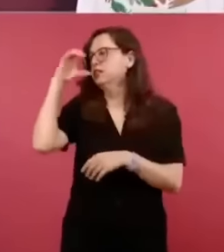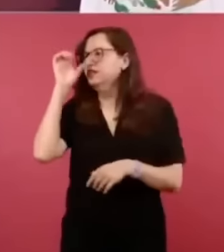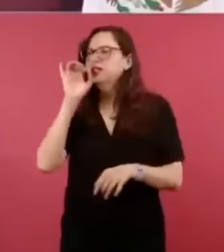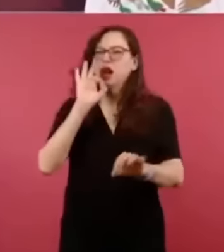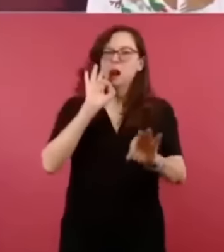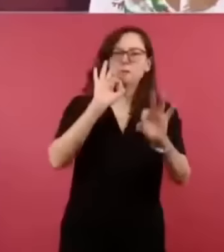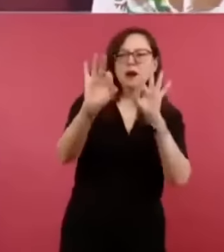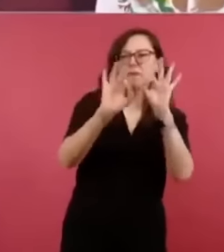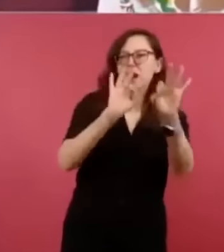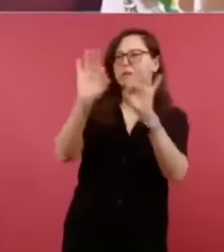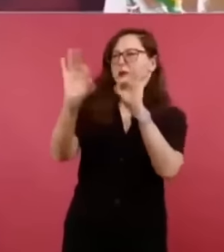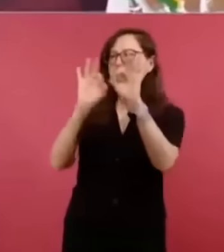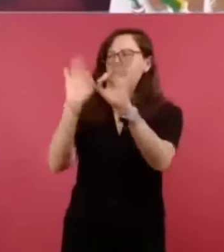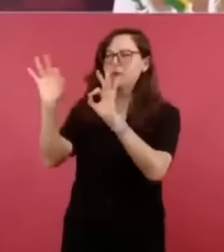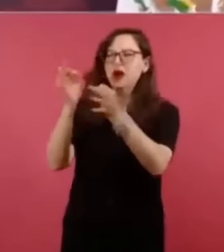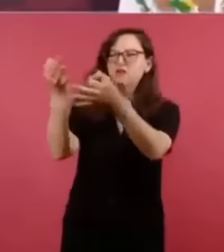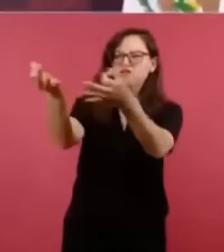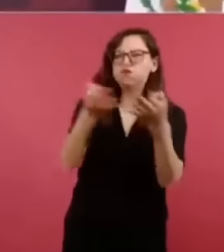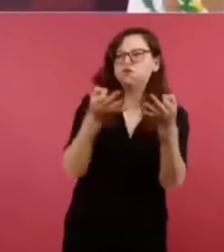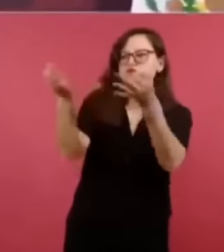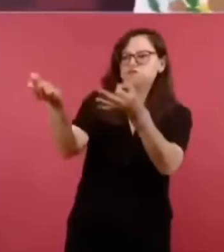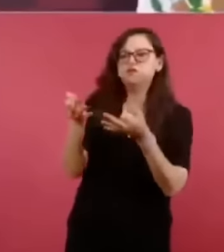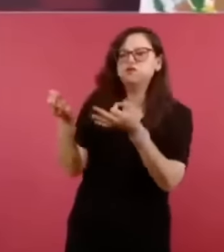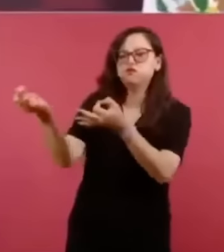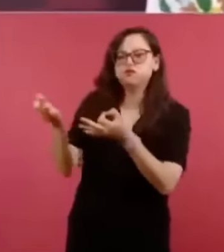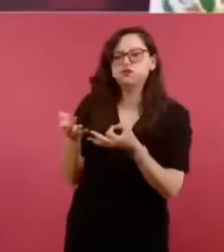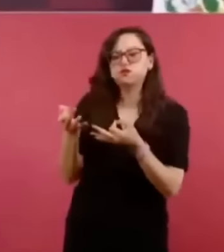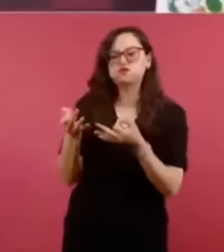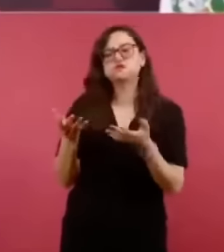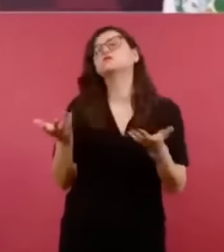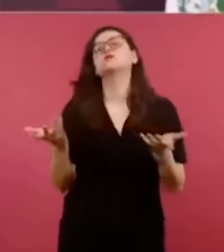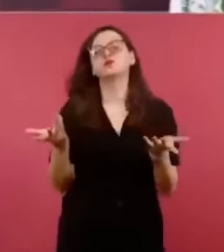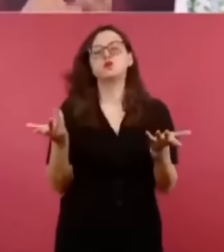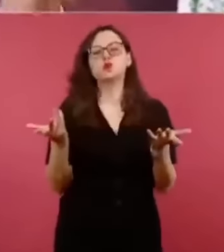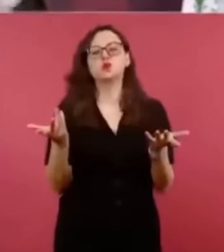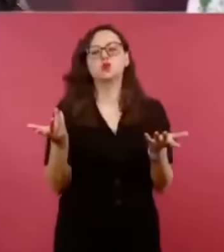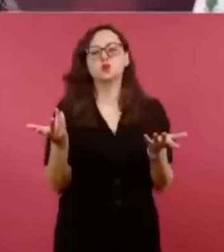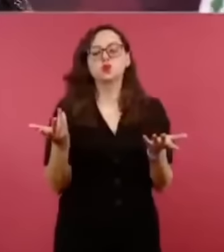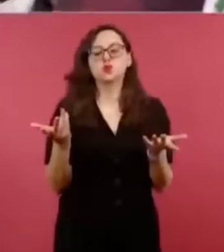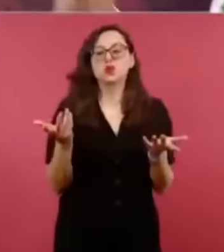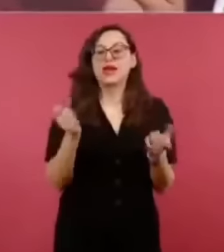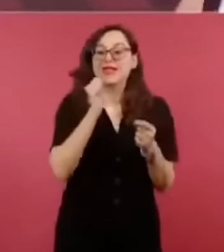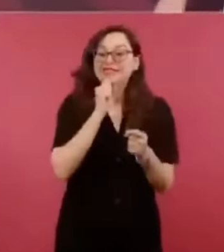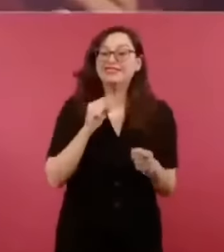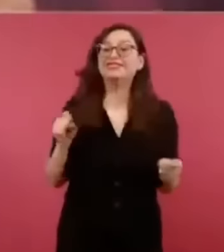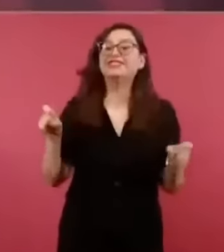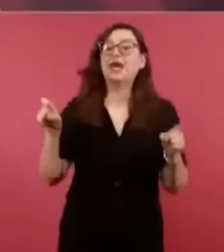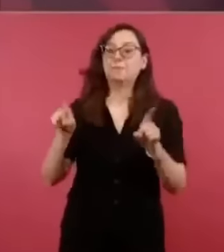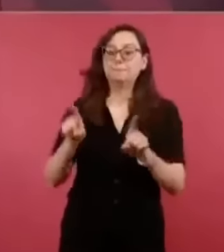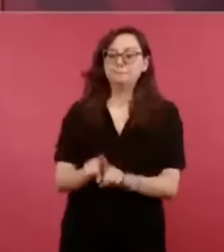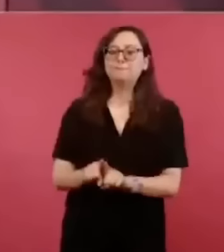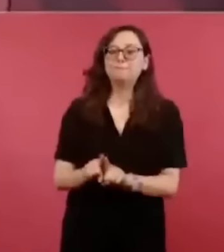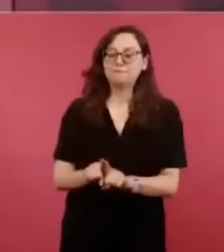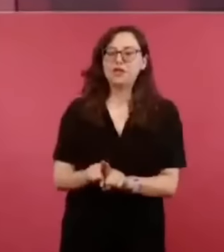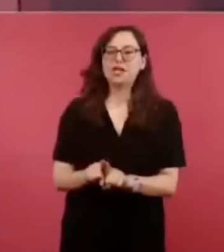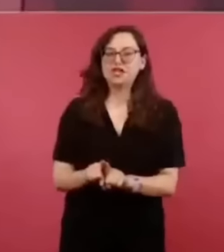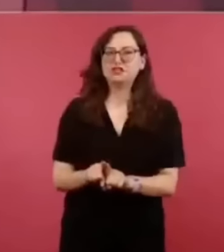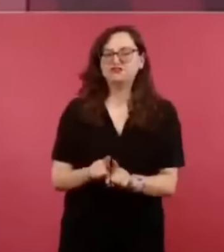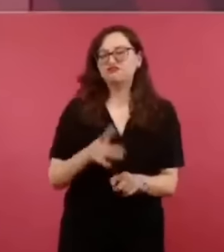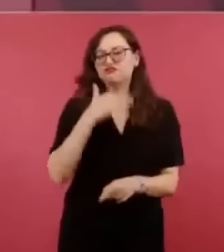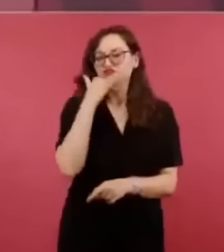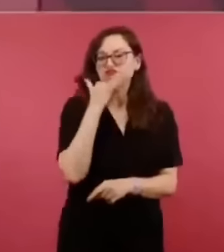también fueron parte de la